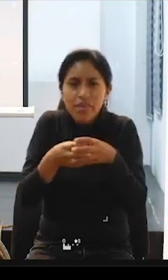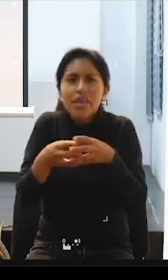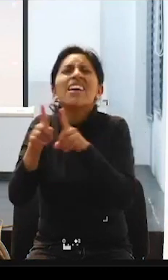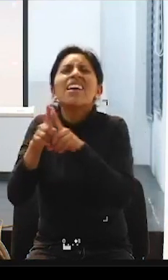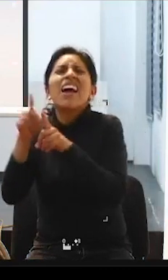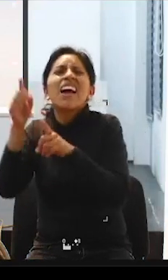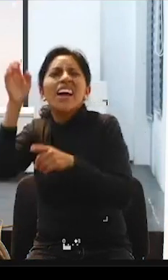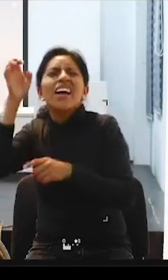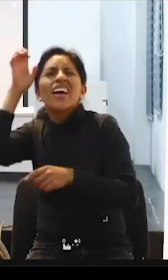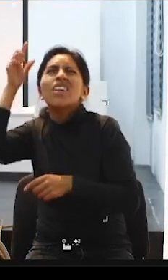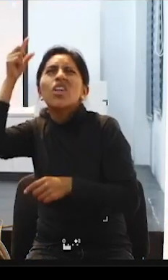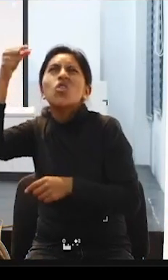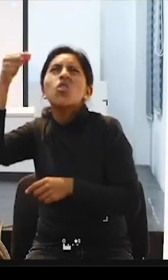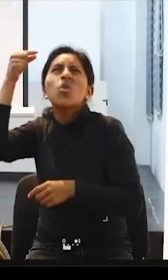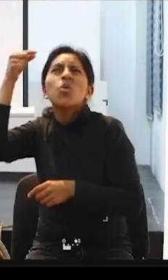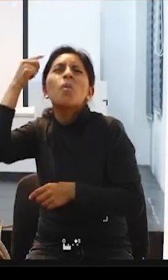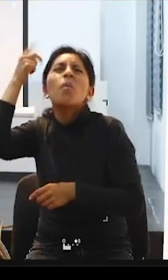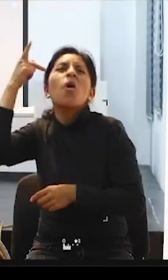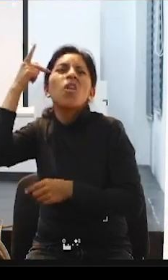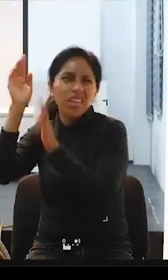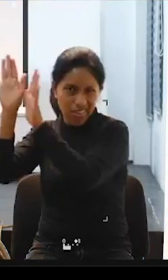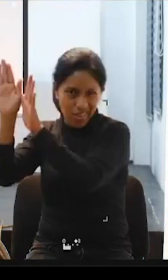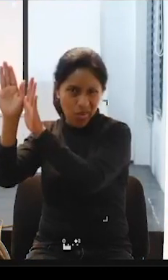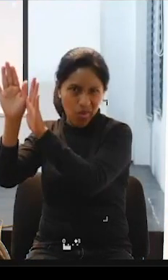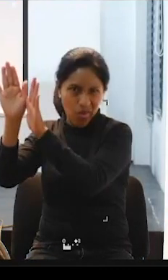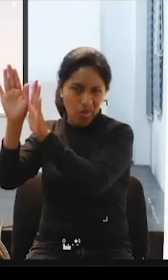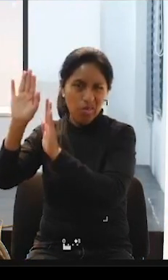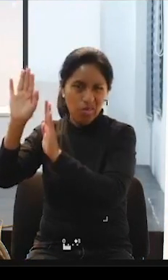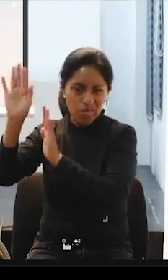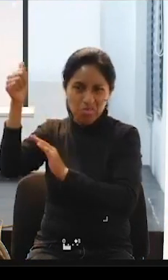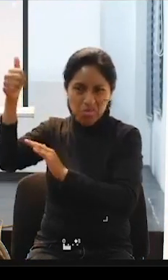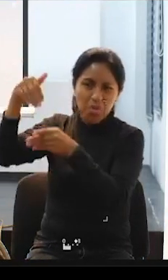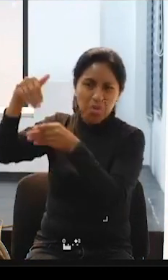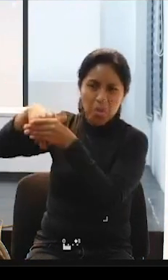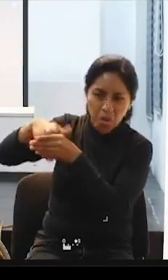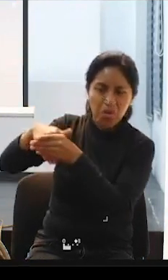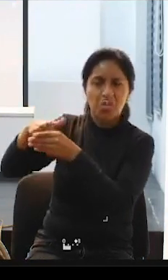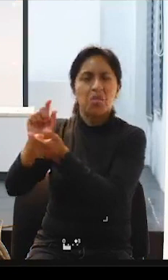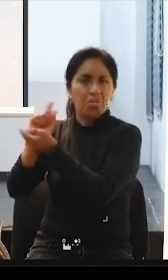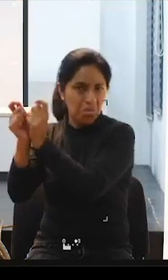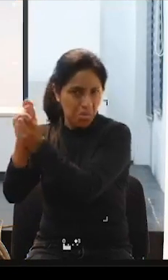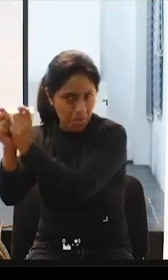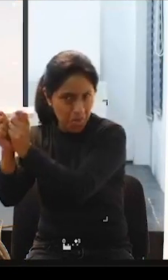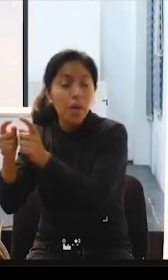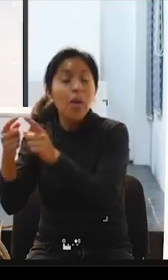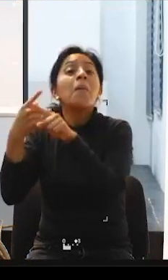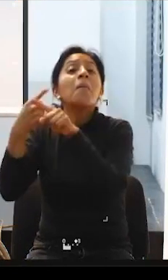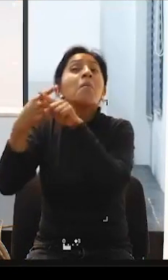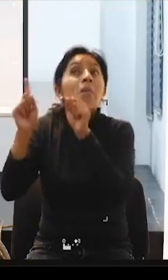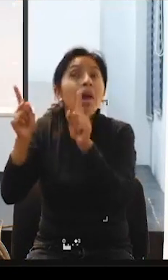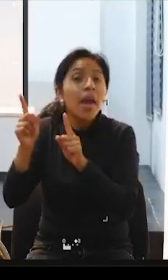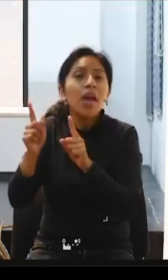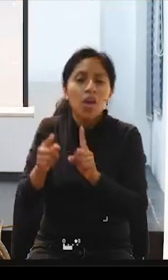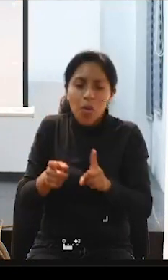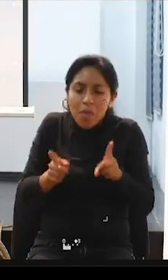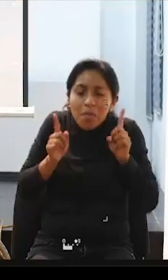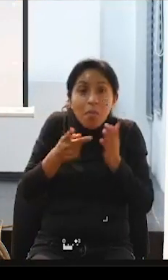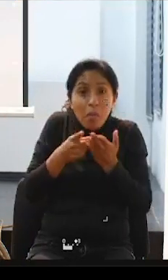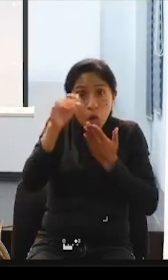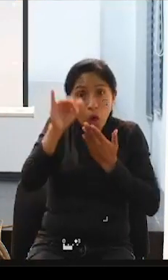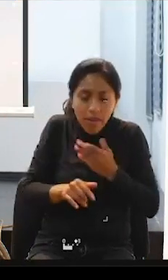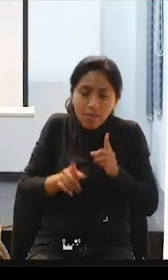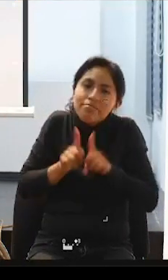de diferentes colores y todos fueron cogiendo y manteniendo el mismo, el mismo proyecto,